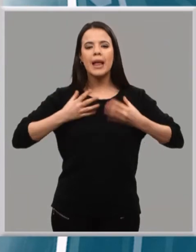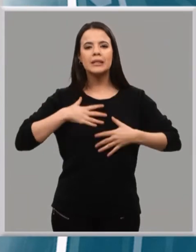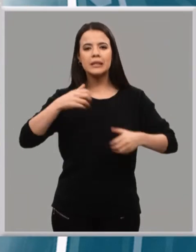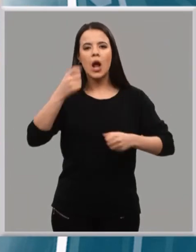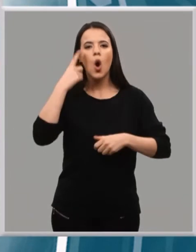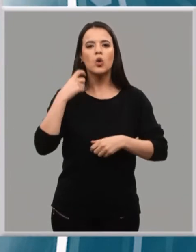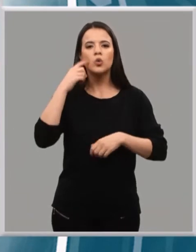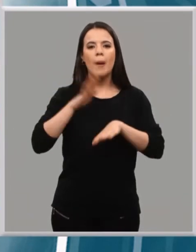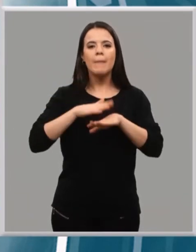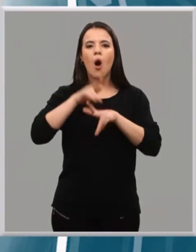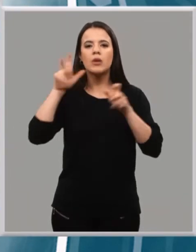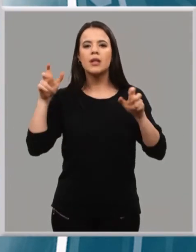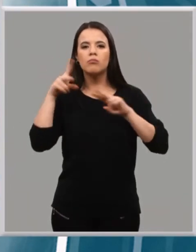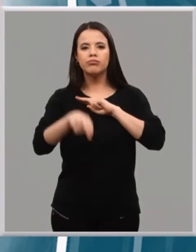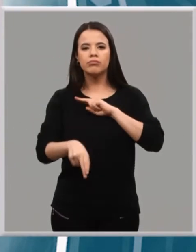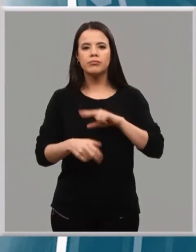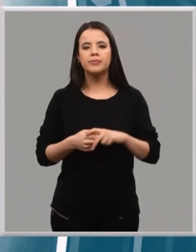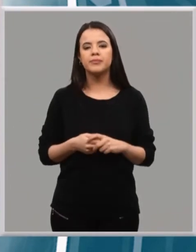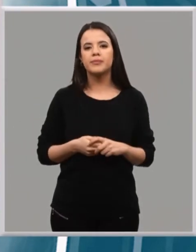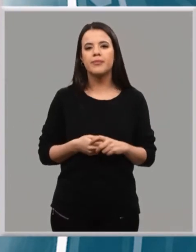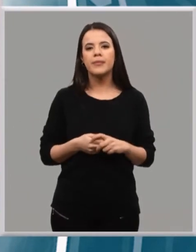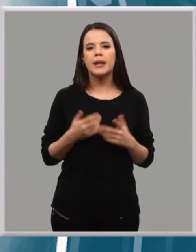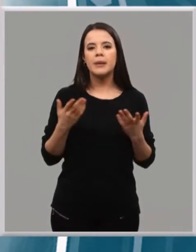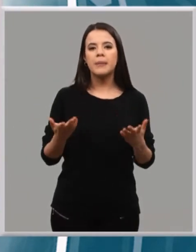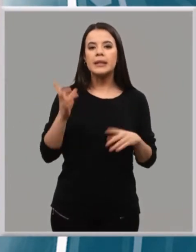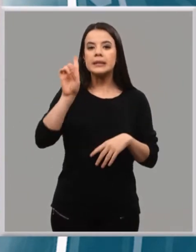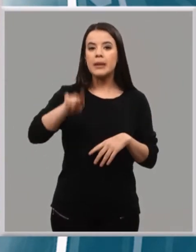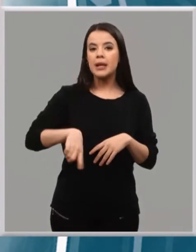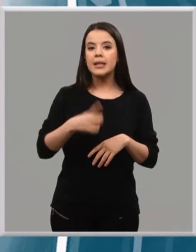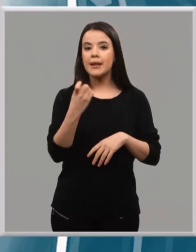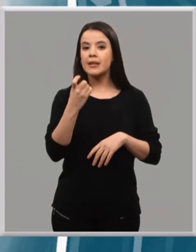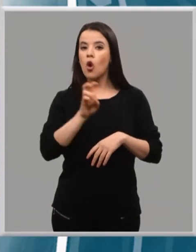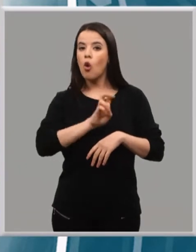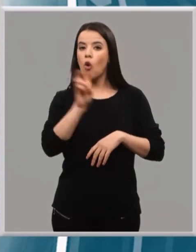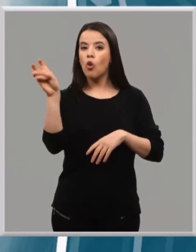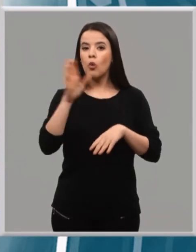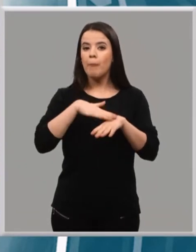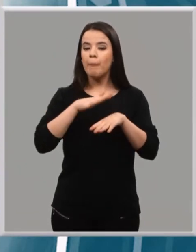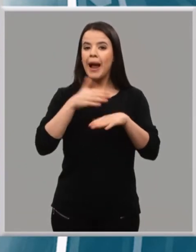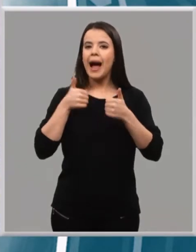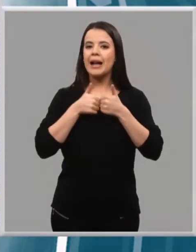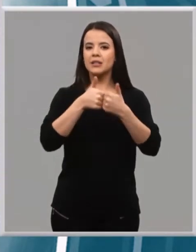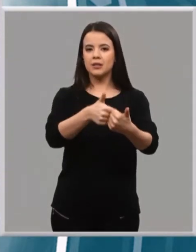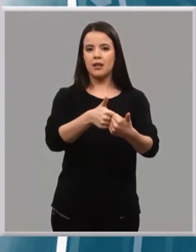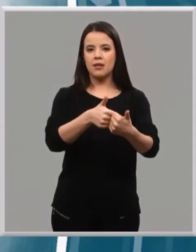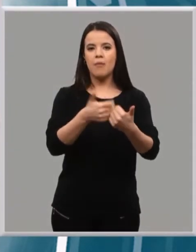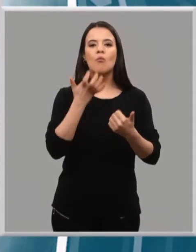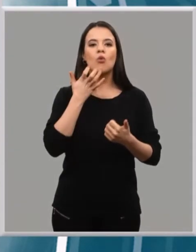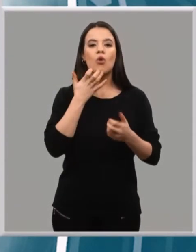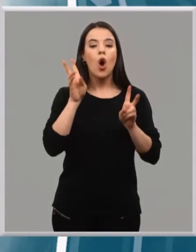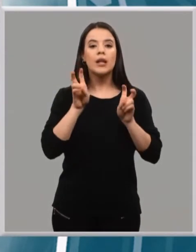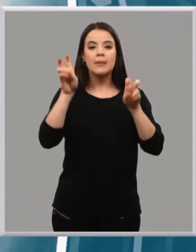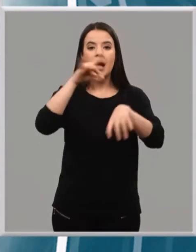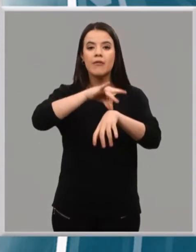frenar la obesidad. Lo que pesas. Eso por no hablar de otras necesidades asistenciales derivadas, por ejemplo, de la diabetes.